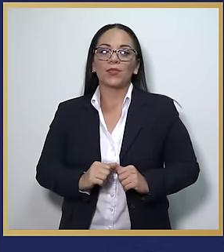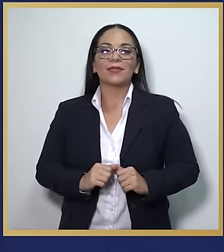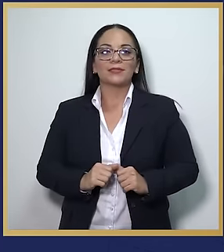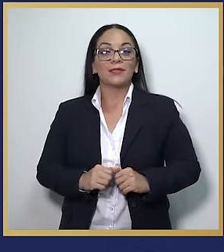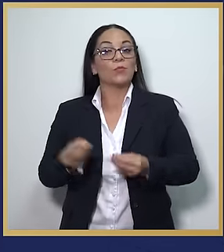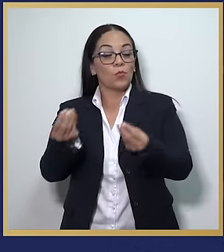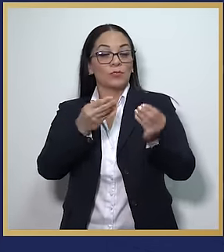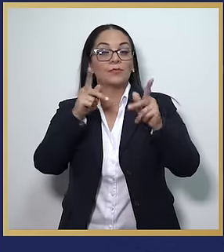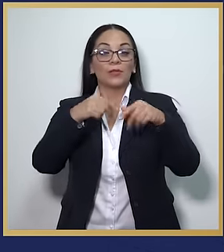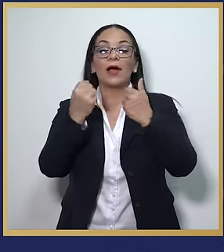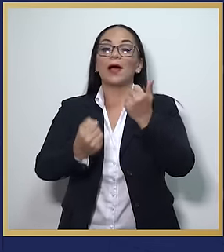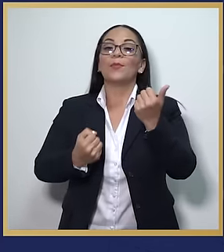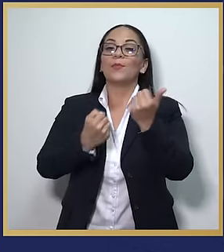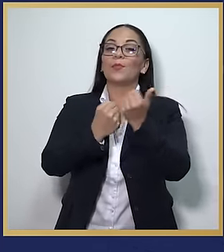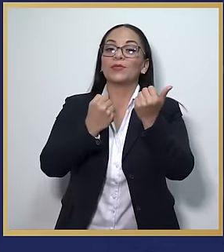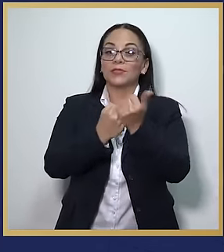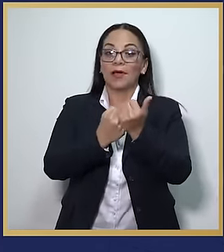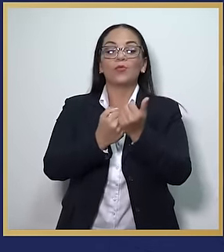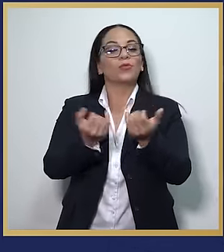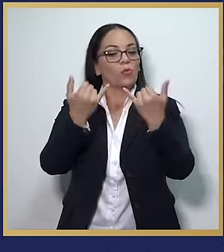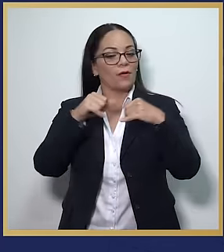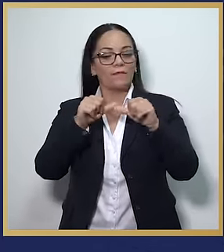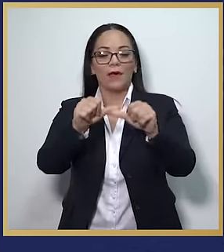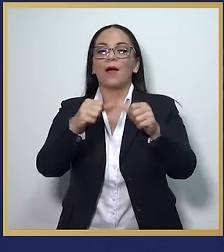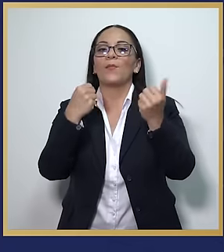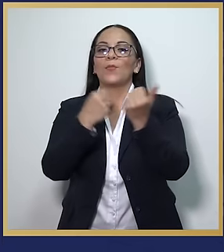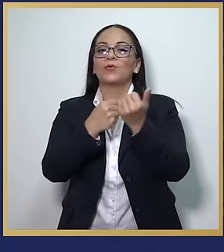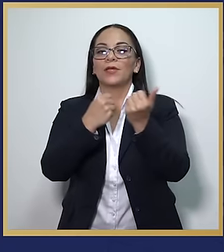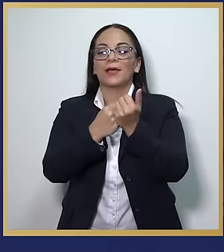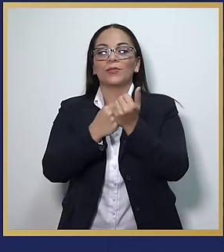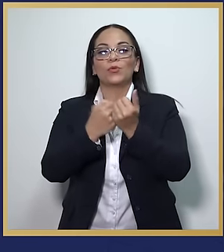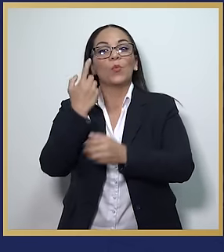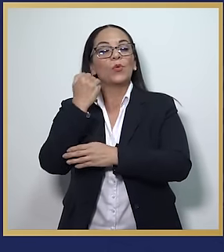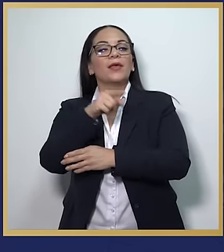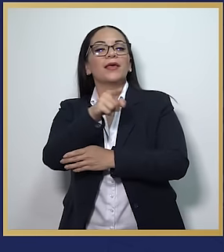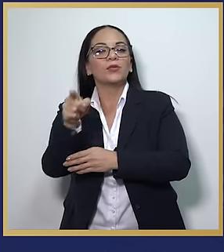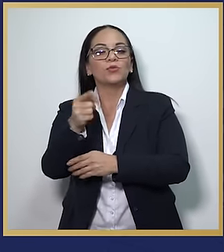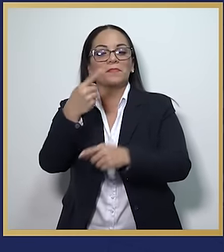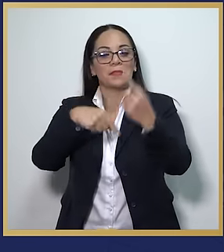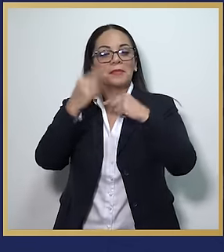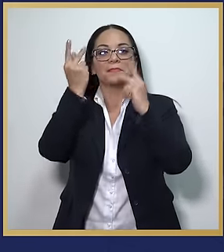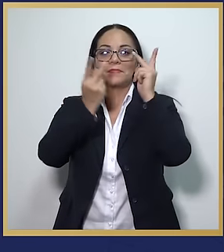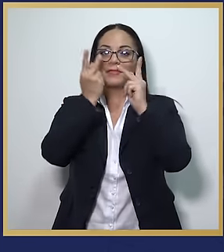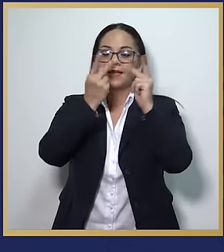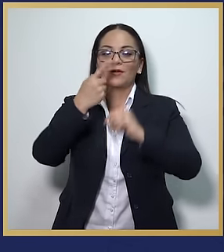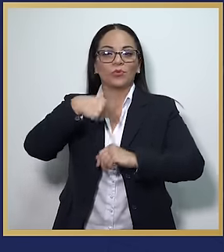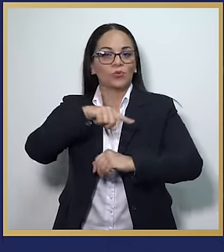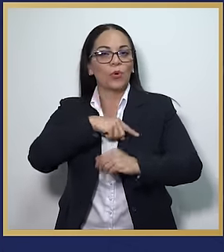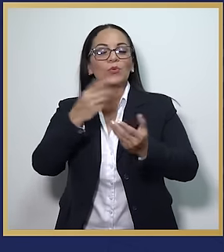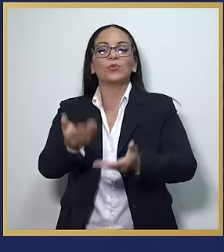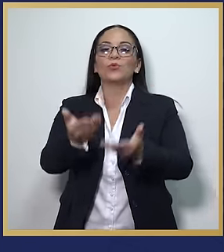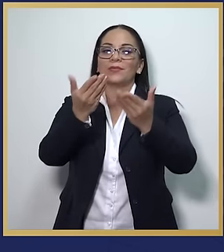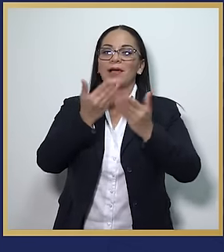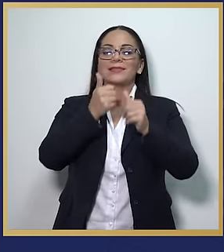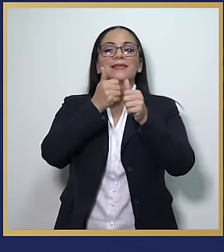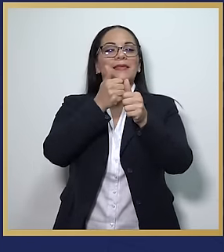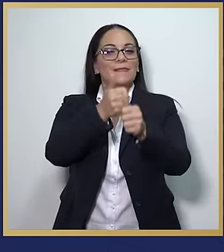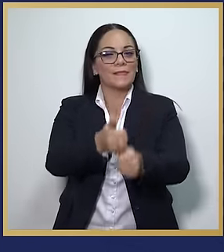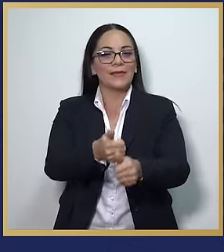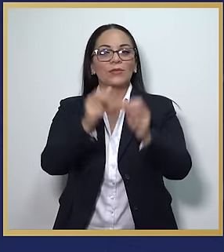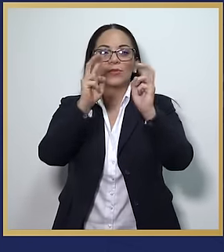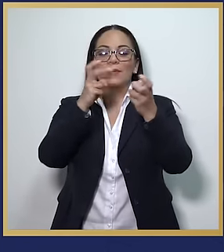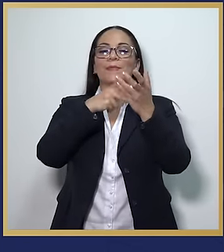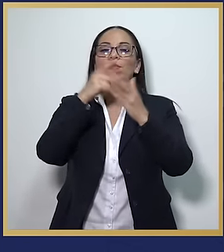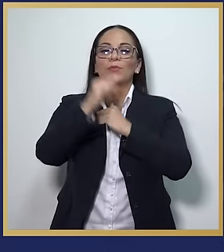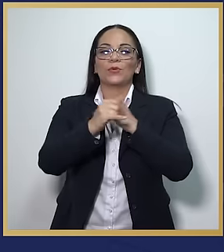muchos nos apoyaron o nos han apoyado y nos están apoyando aún porque ellos nos visitan, nos están dando seguimiento